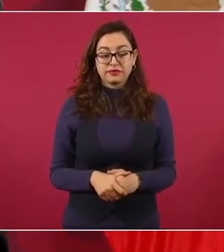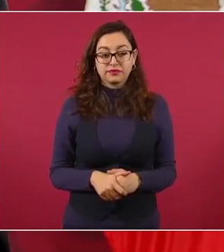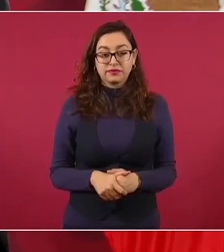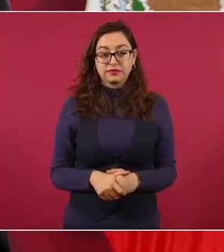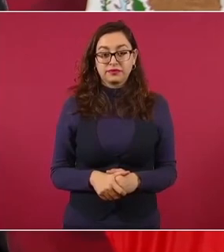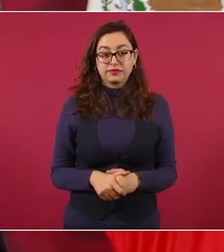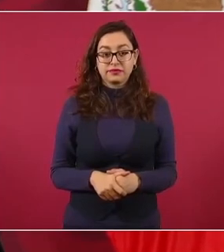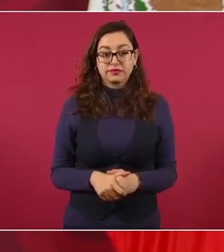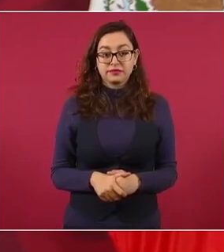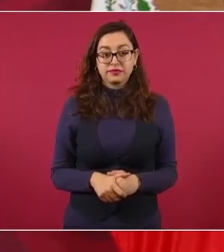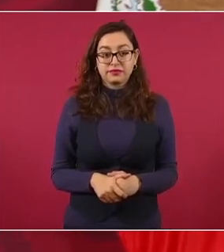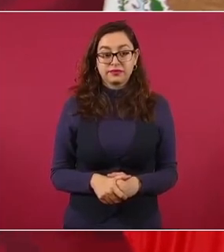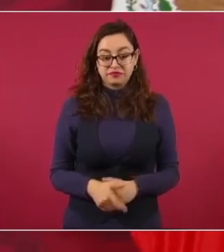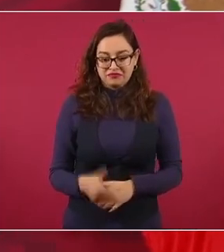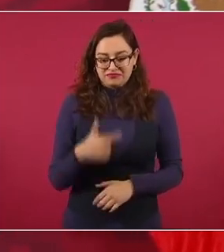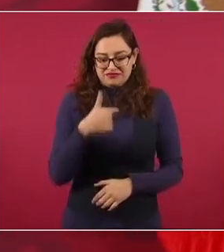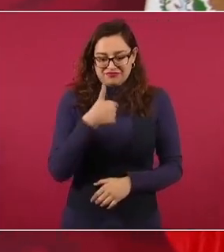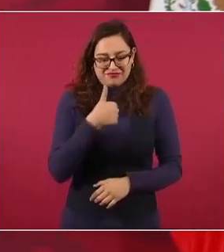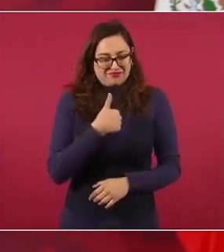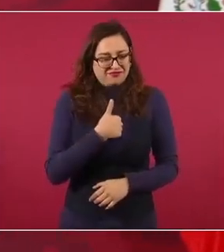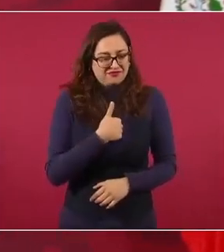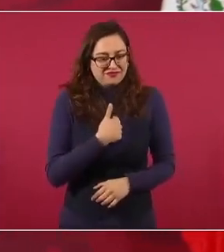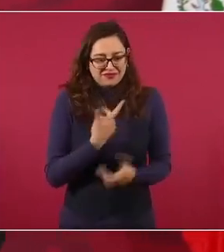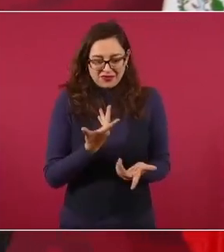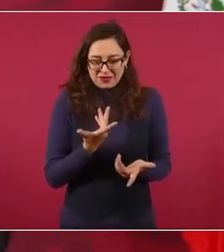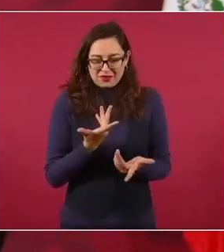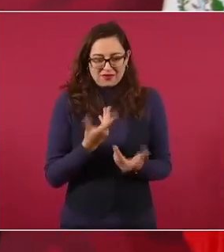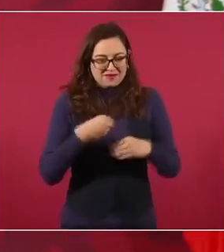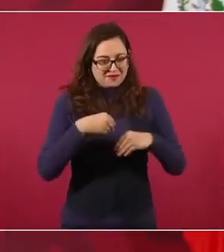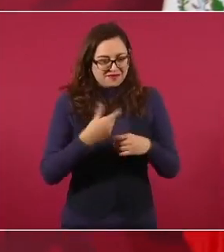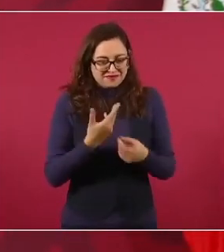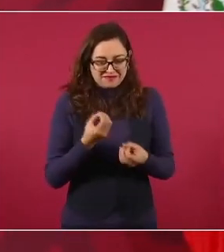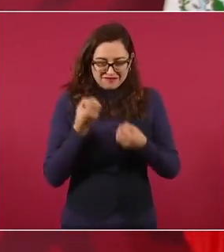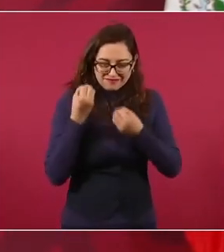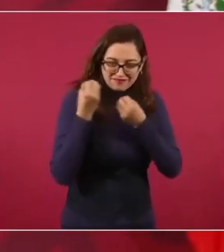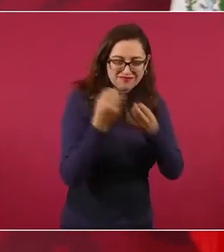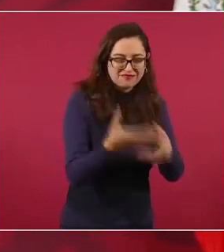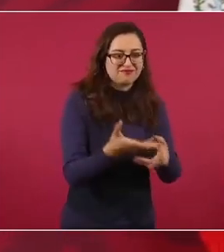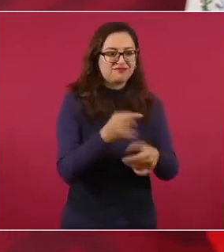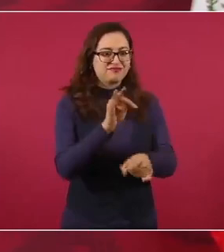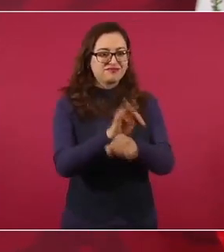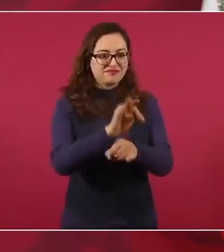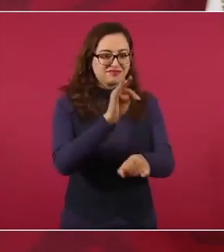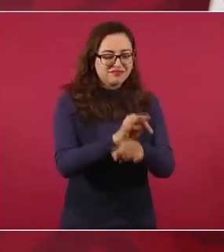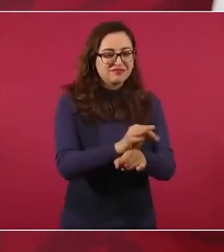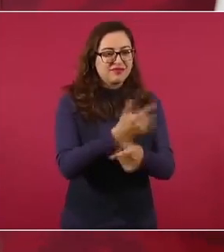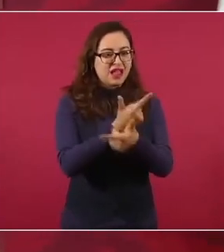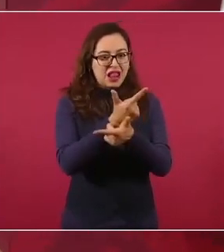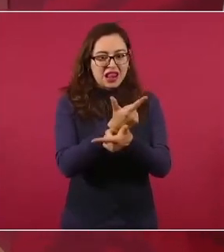le muerden la mano al que les quitó el bozal,